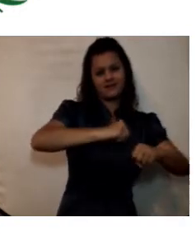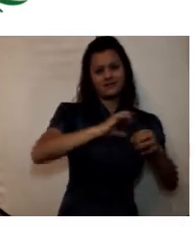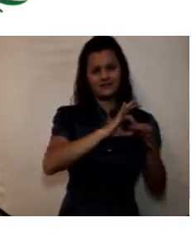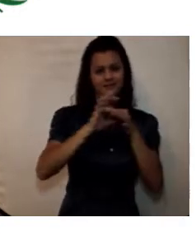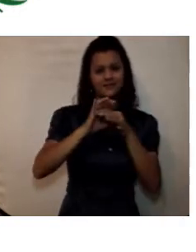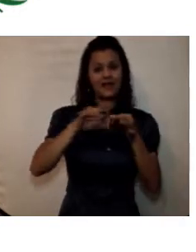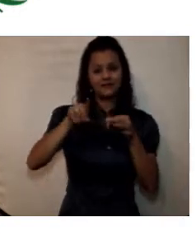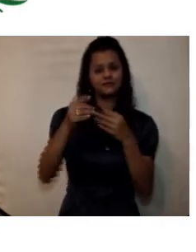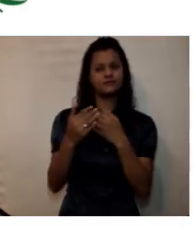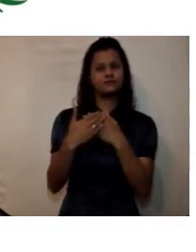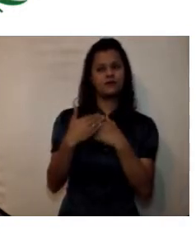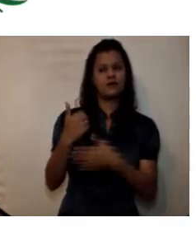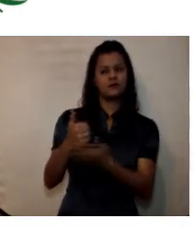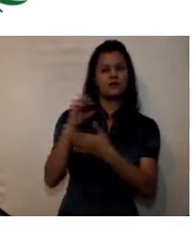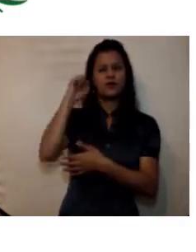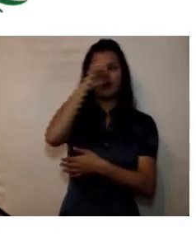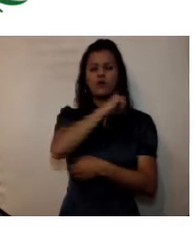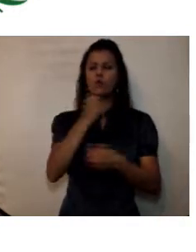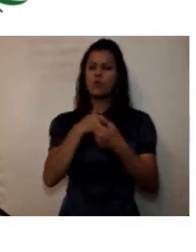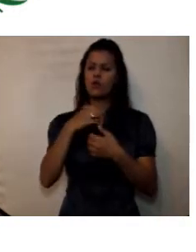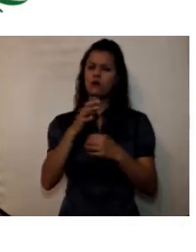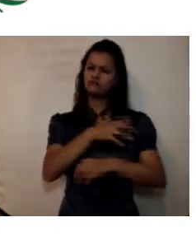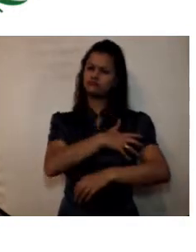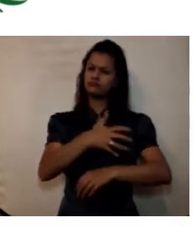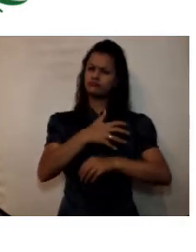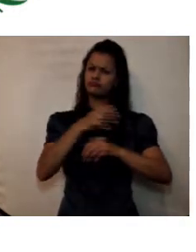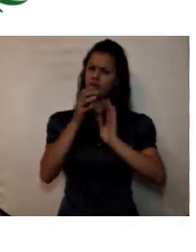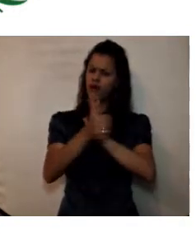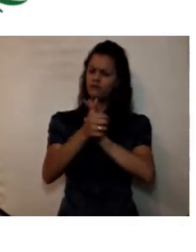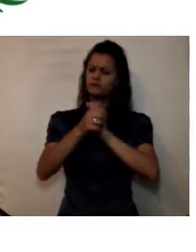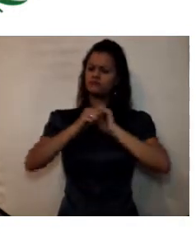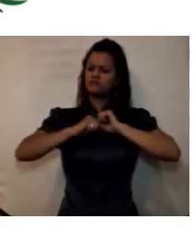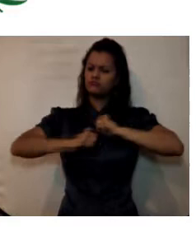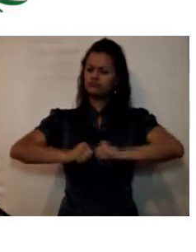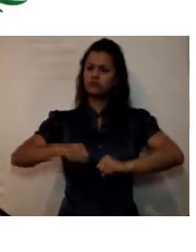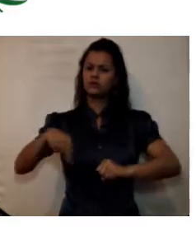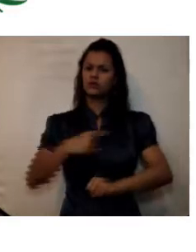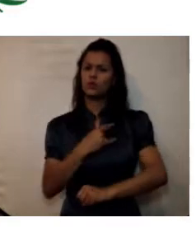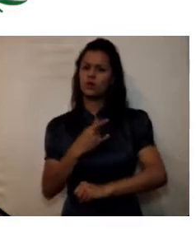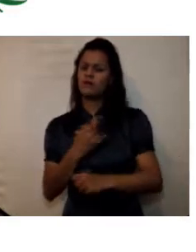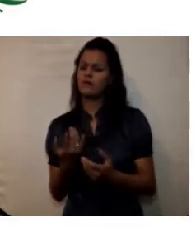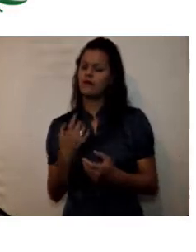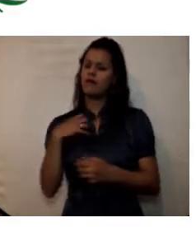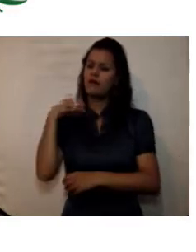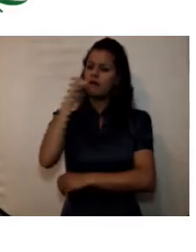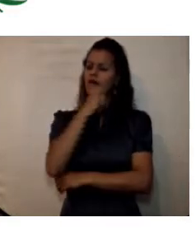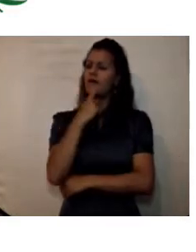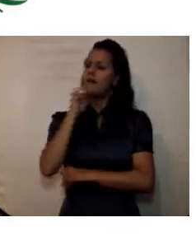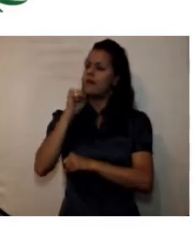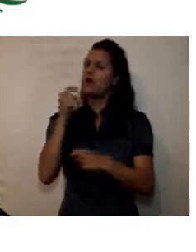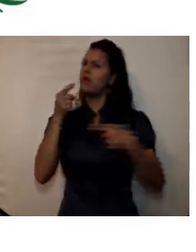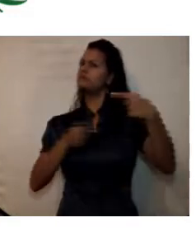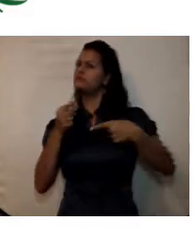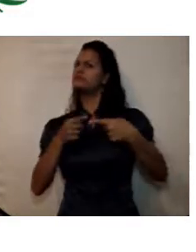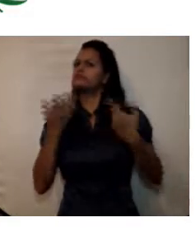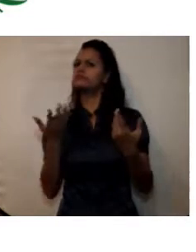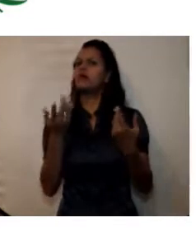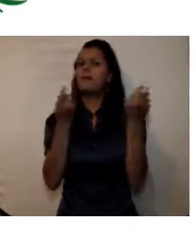capacidades dinámicas sobre las cuales la universidad puede determinar esas competencias en el mercado interno y externo